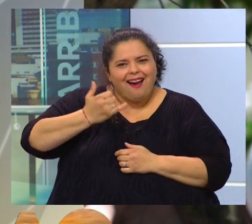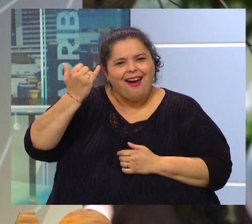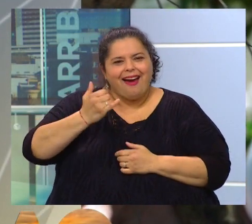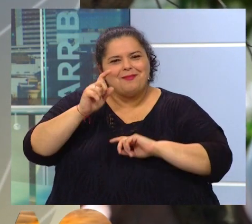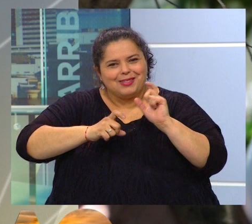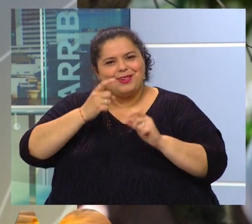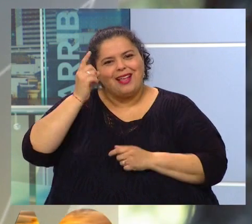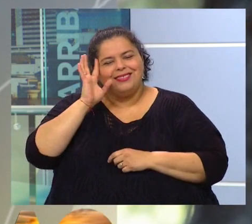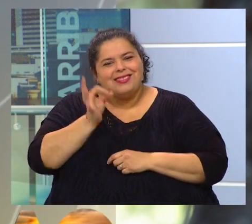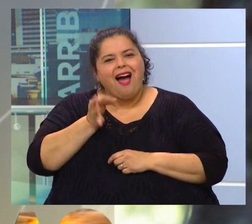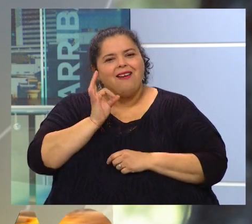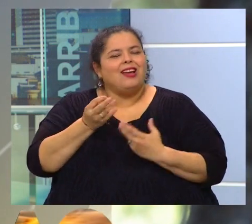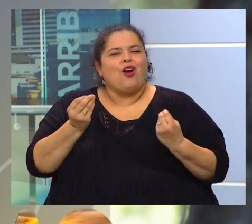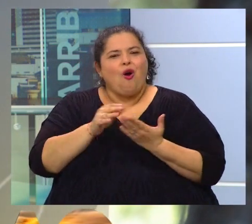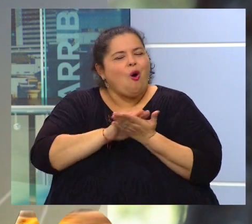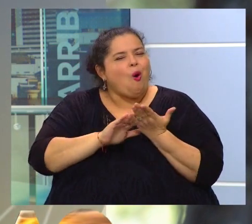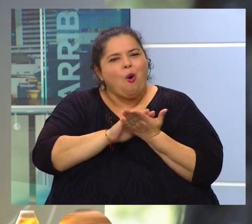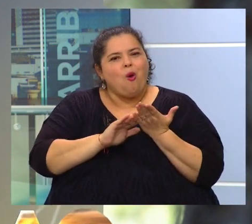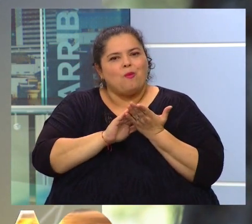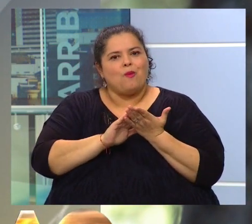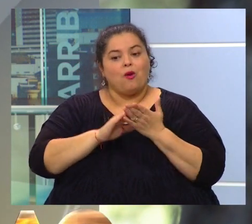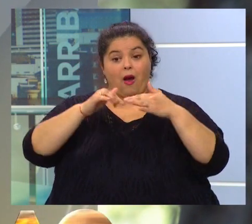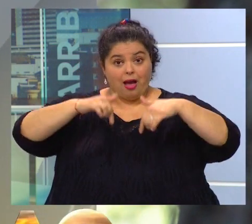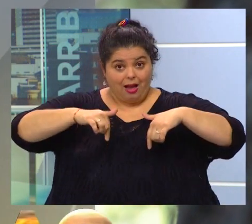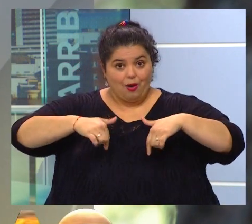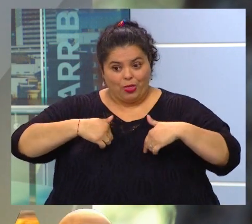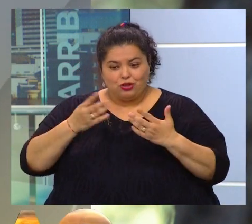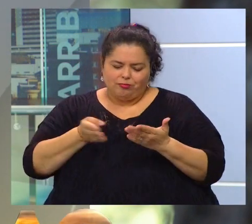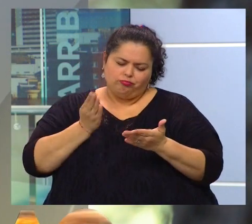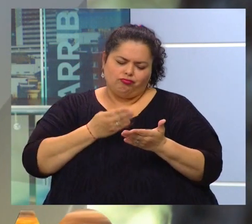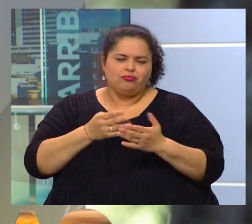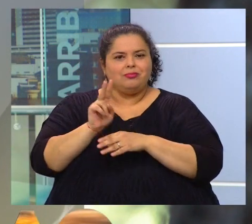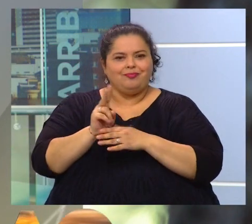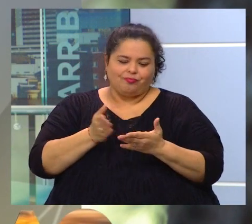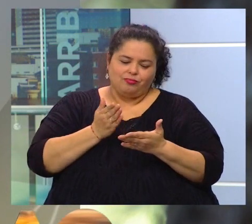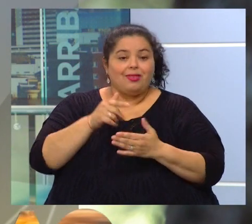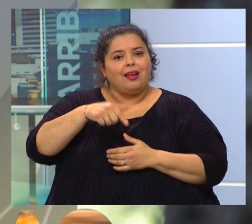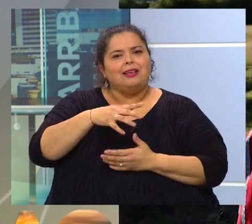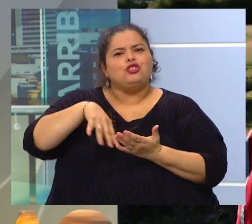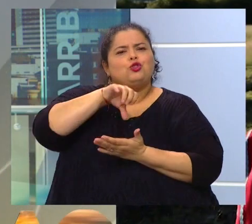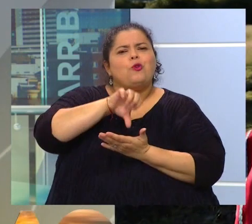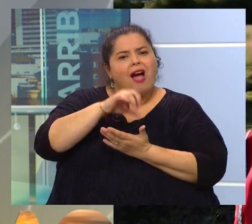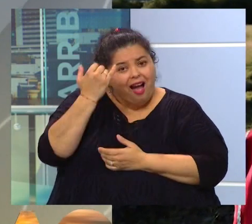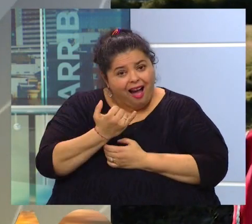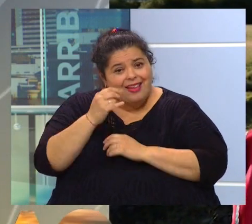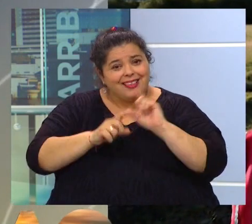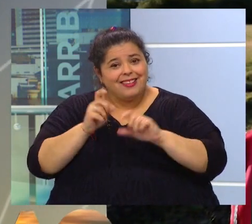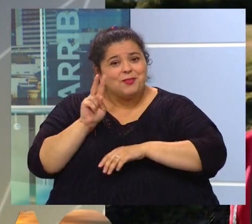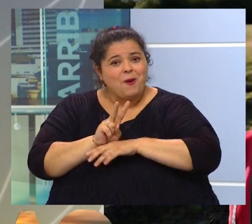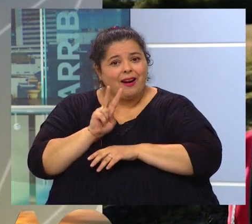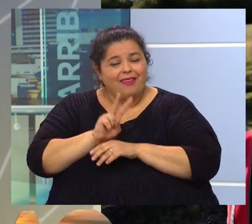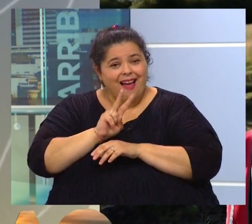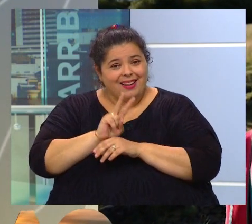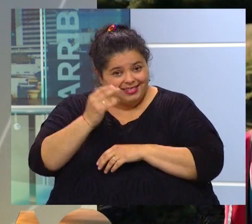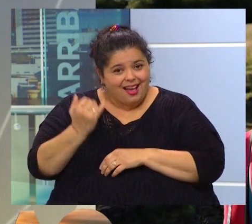pensé eso? ¿No hay nada de esto en la ciudad? ¿No hay guardianas en contexto urbano? Algunas hay,